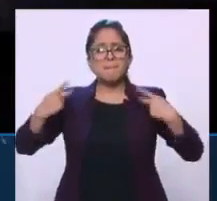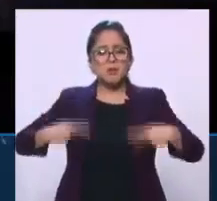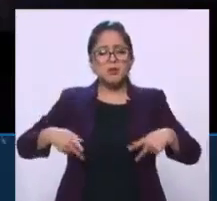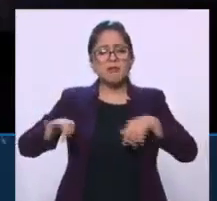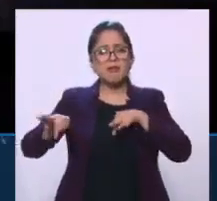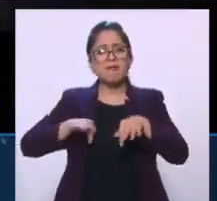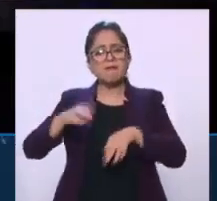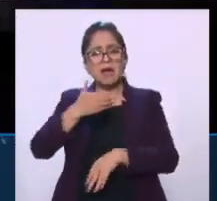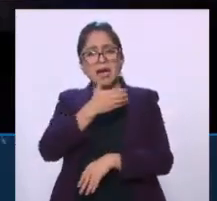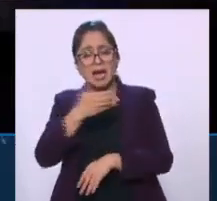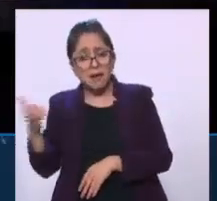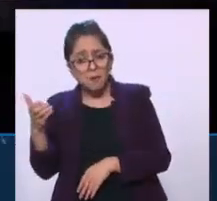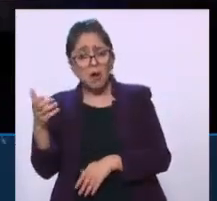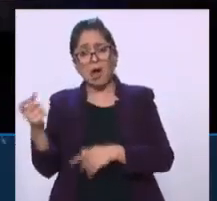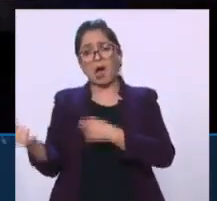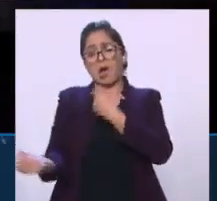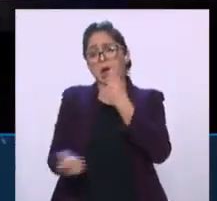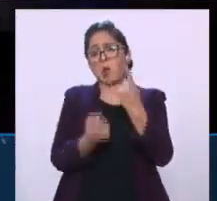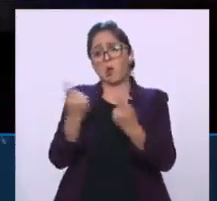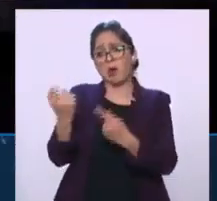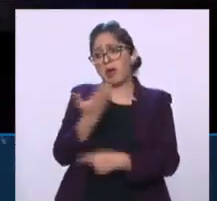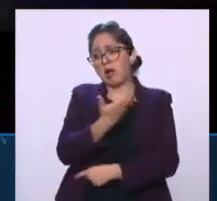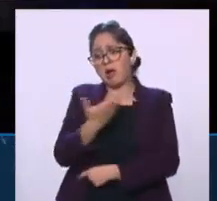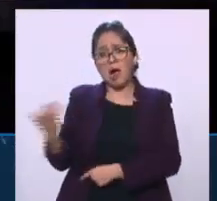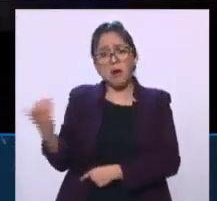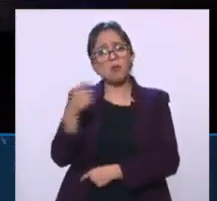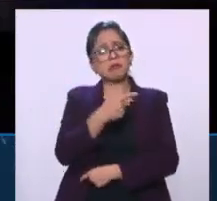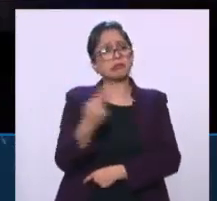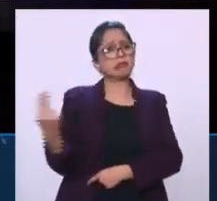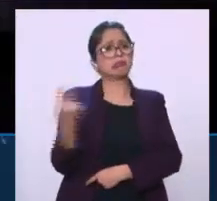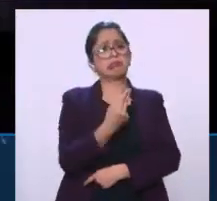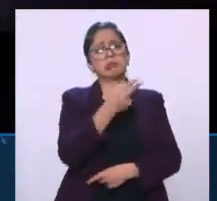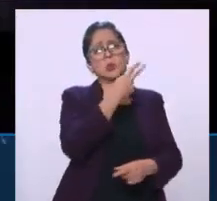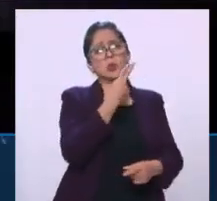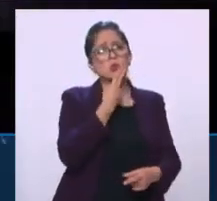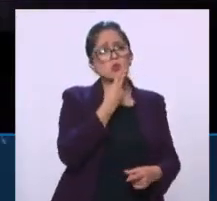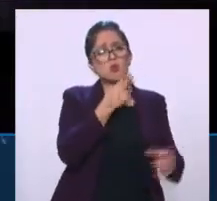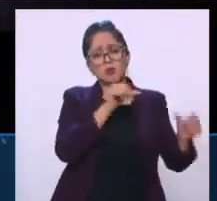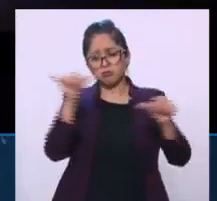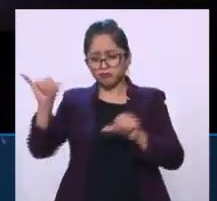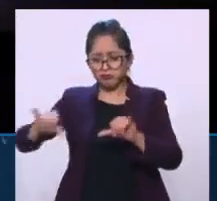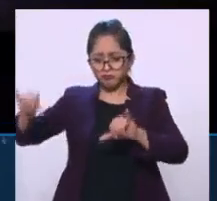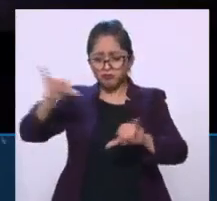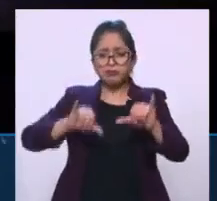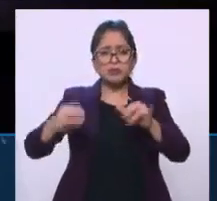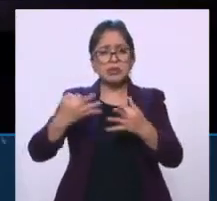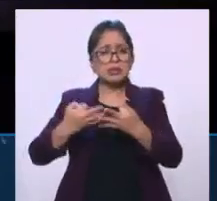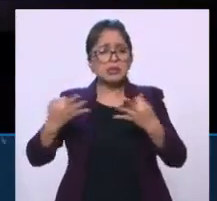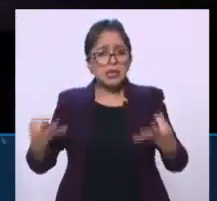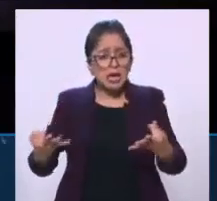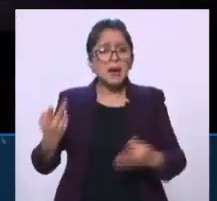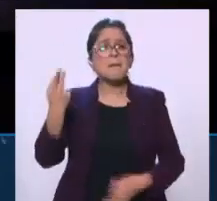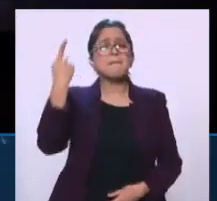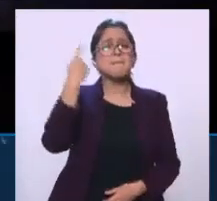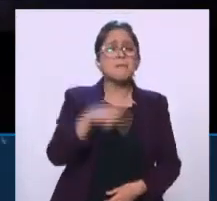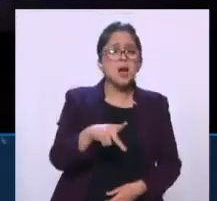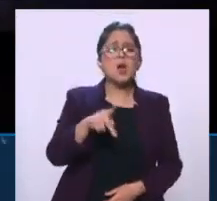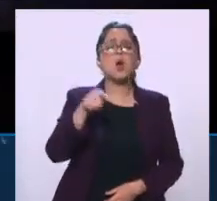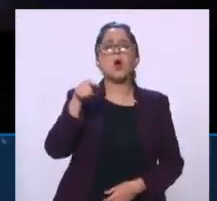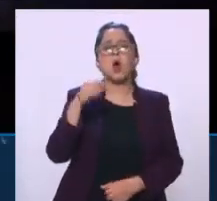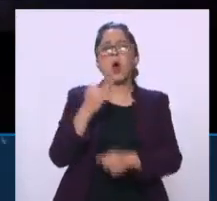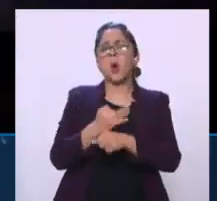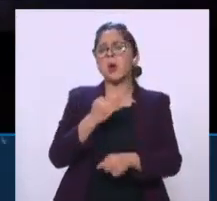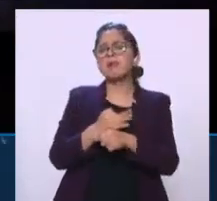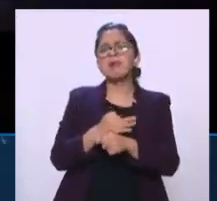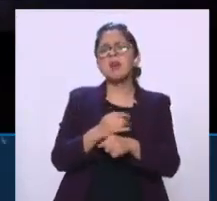prácticamente hay una parte de la agricultura que es dependiente de él. Y uno de los grandes problemas justamente es